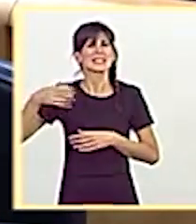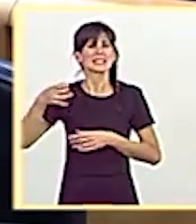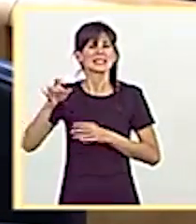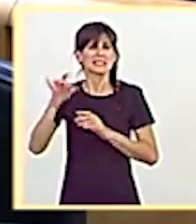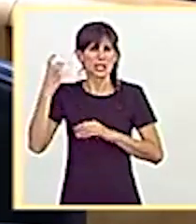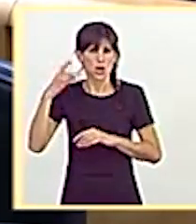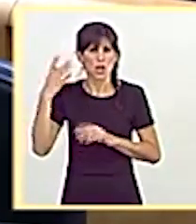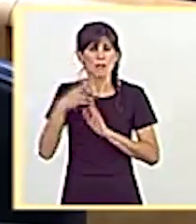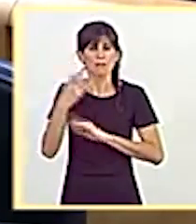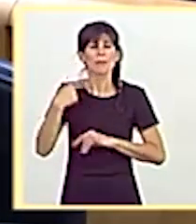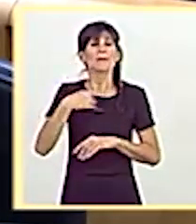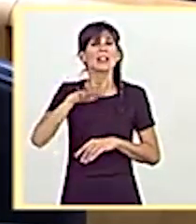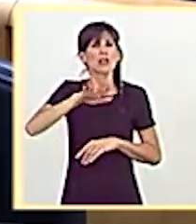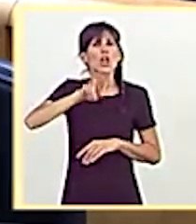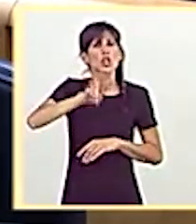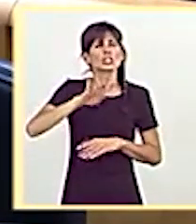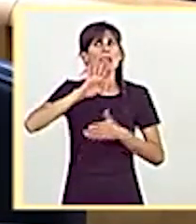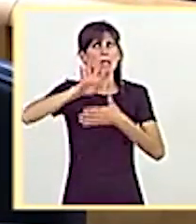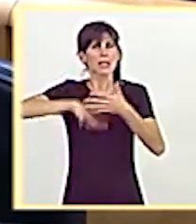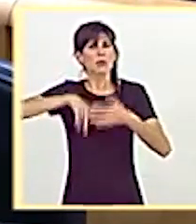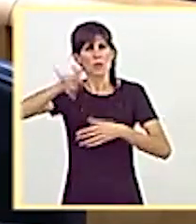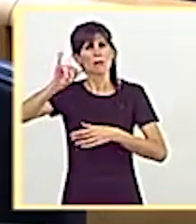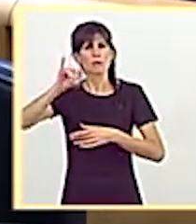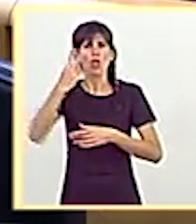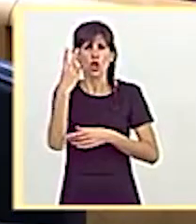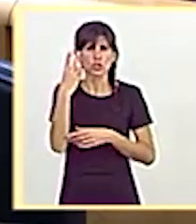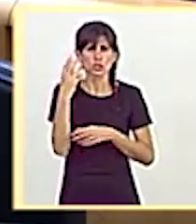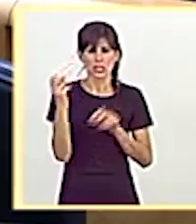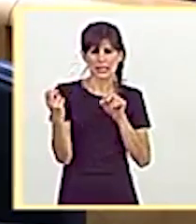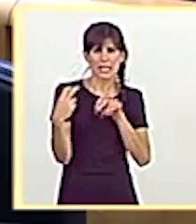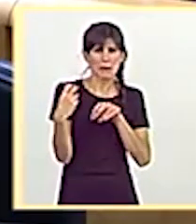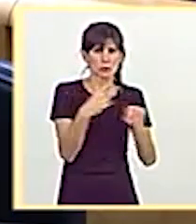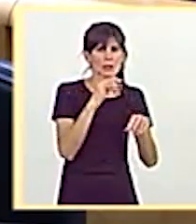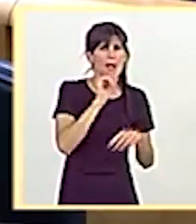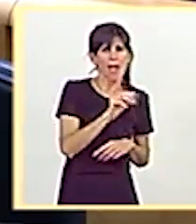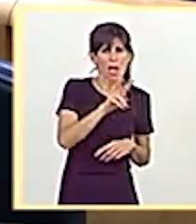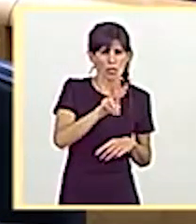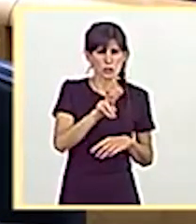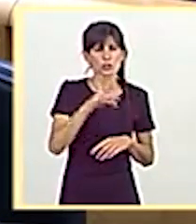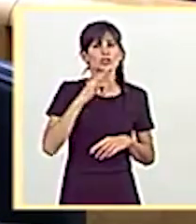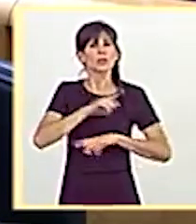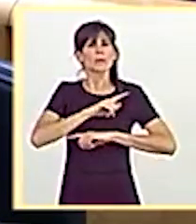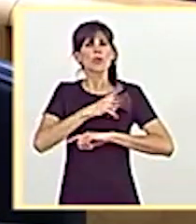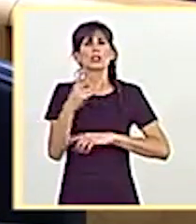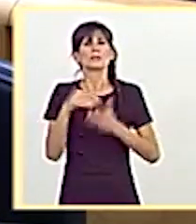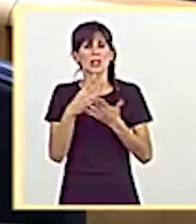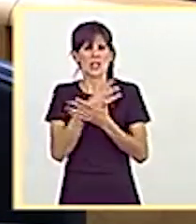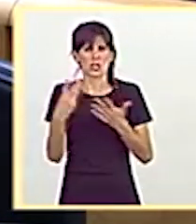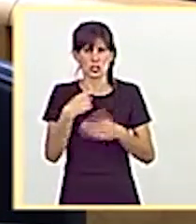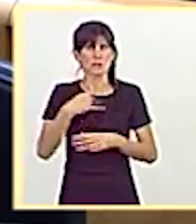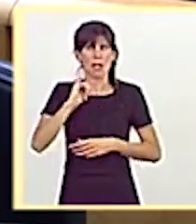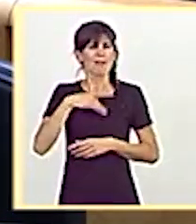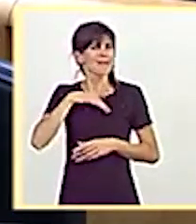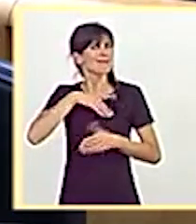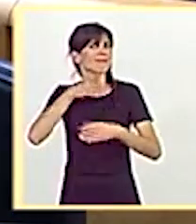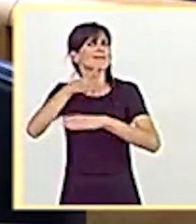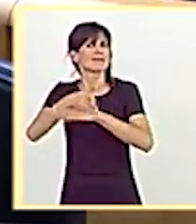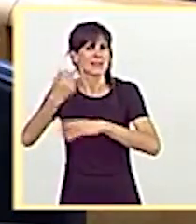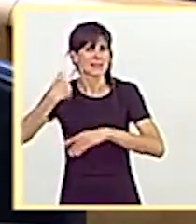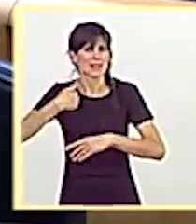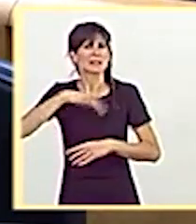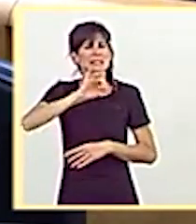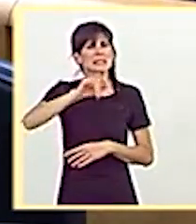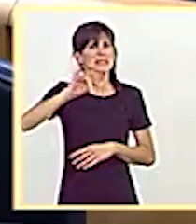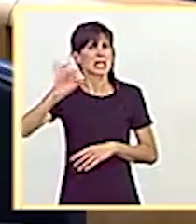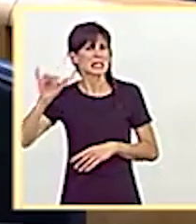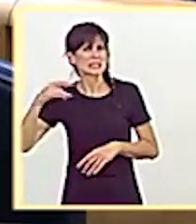Cataluña. Hemos puesto en servicio dos tramos de la A2. En noviembre del 2018, lo mismo estuve allí, entre Masanet de la Selva y Sils.